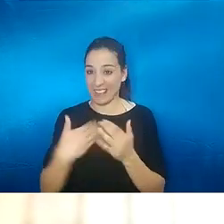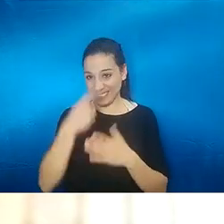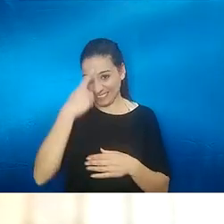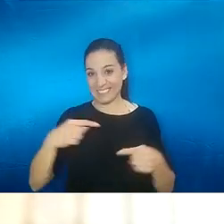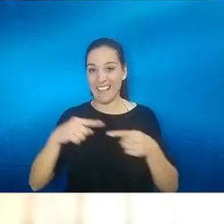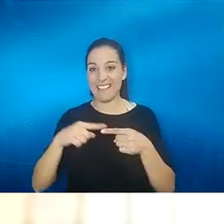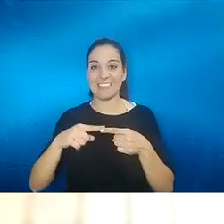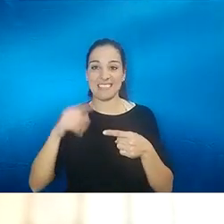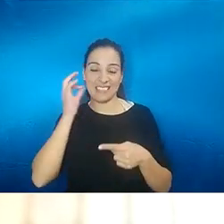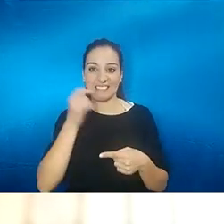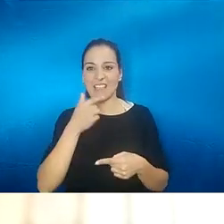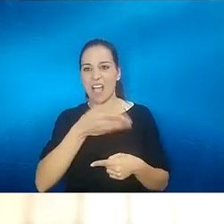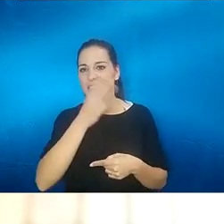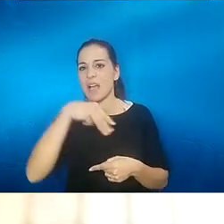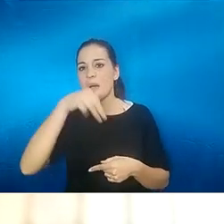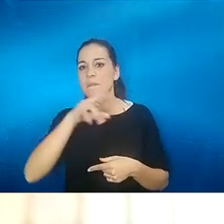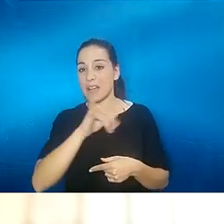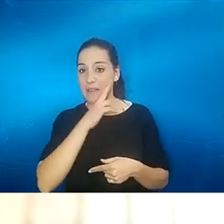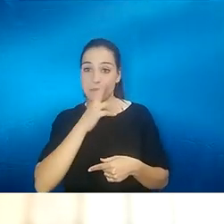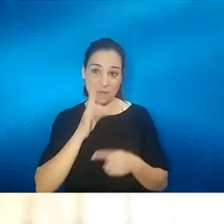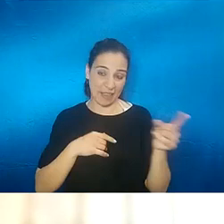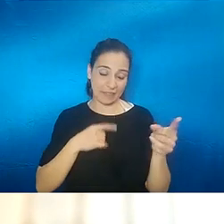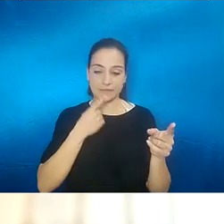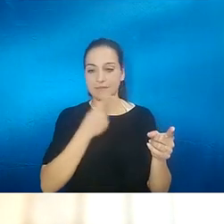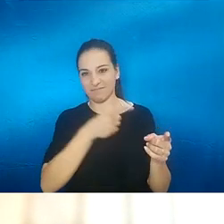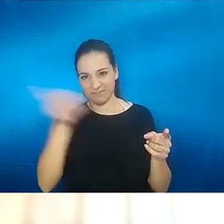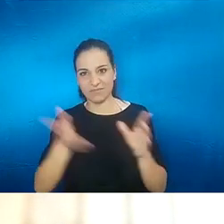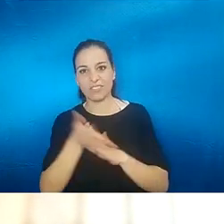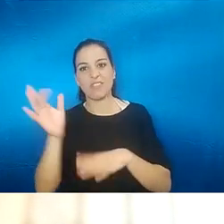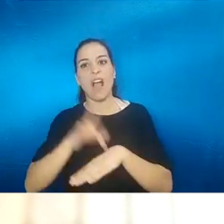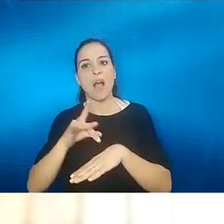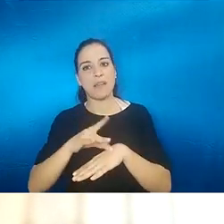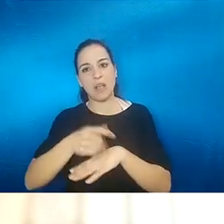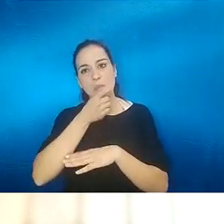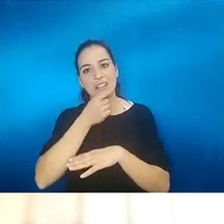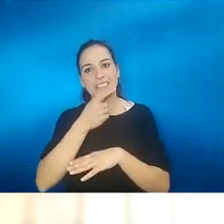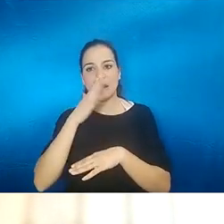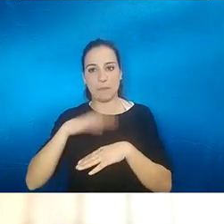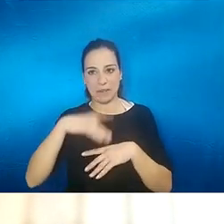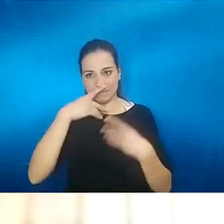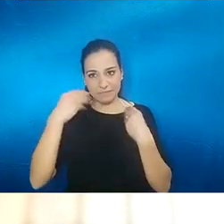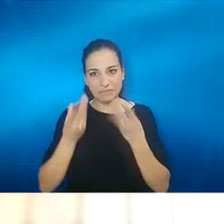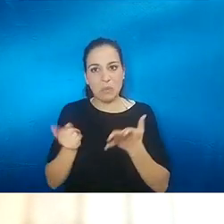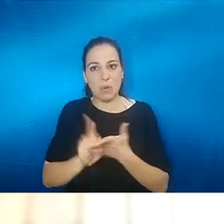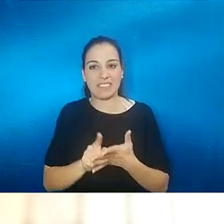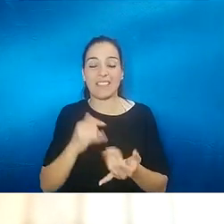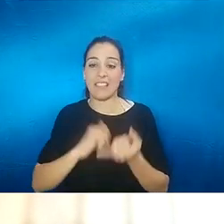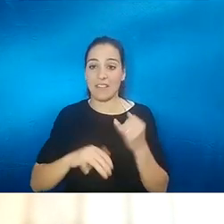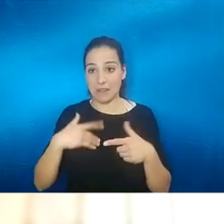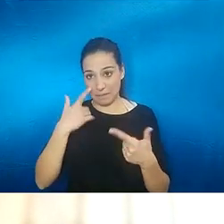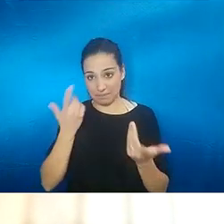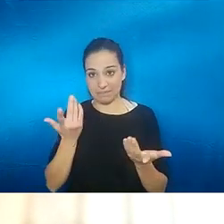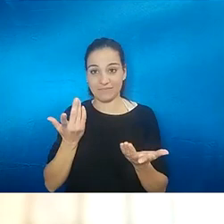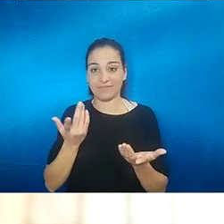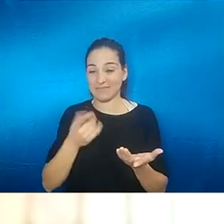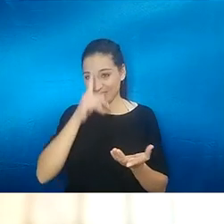la dijo llévala al médico que le da unas pastillitas y se la pasa que a mí me pasó y me dio unas pastillitas y ya está y yo la miraba y decía sí que yo